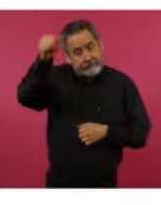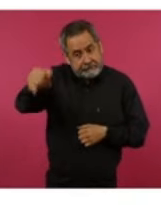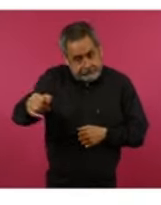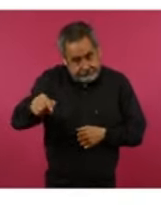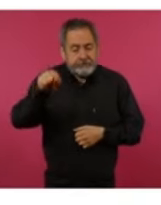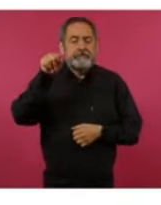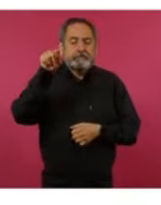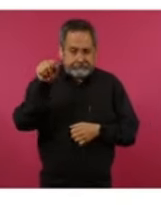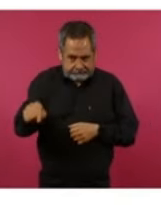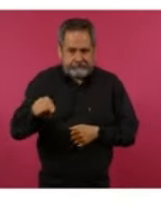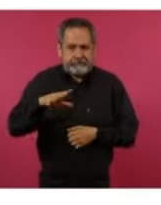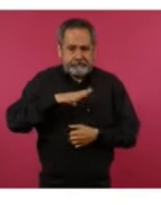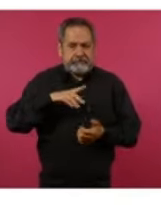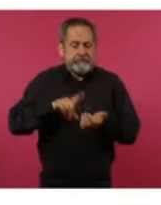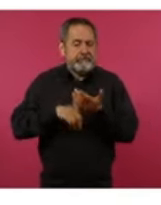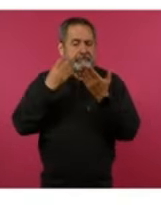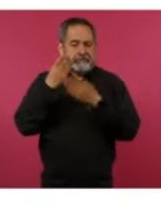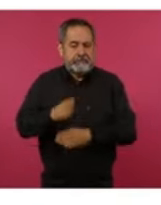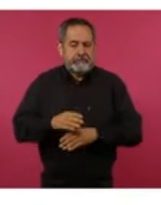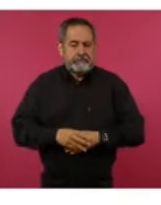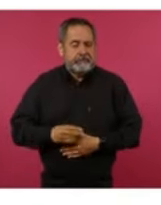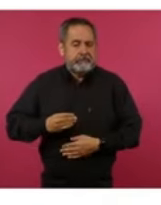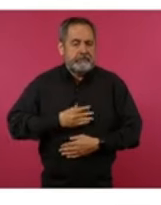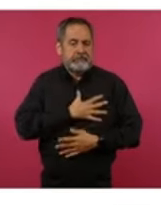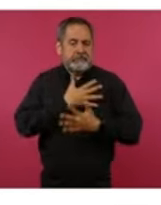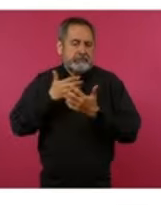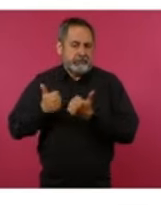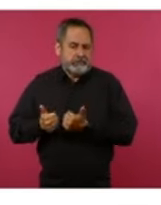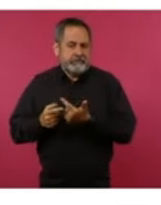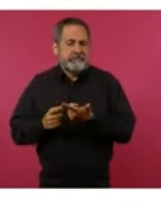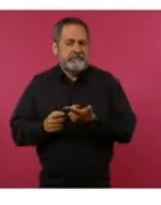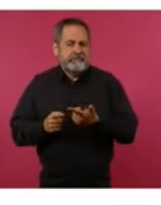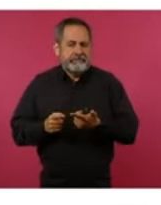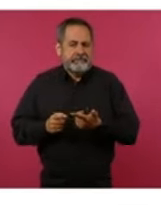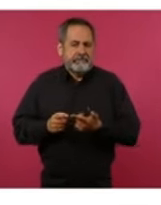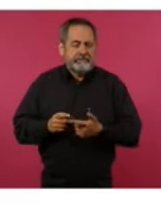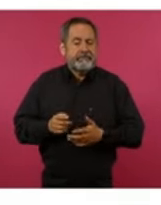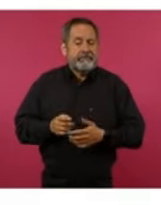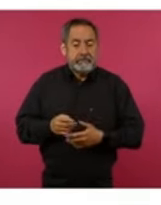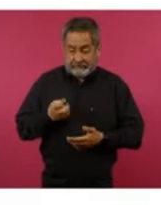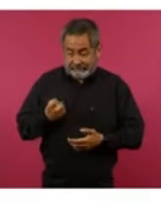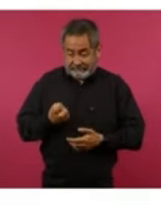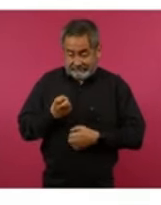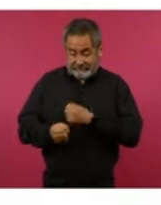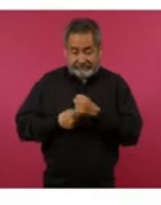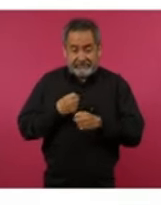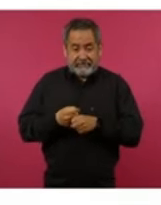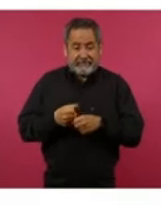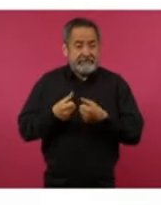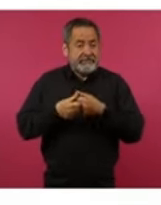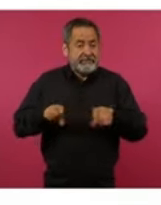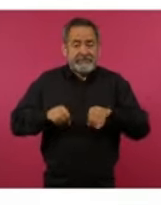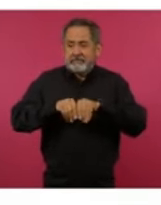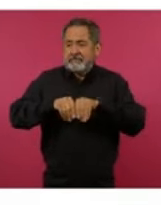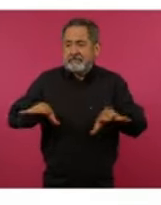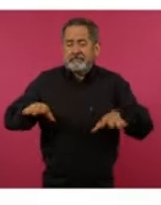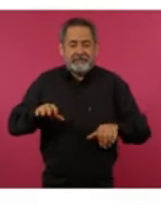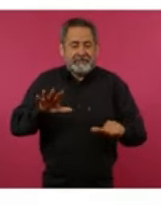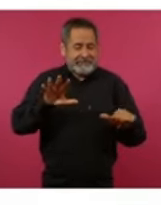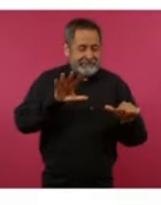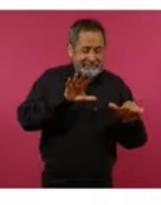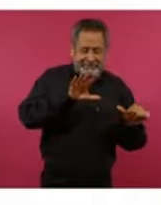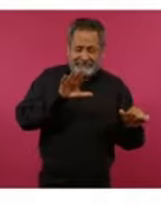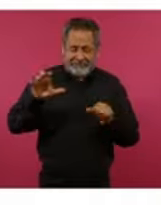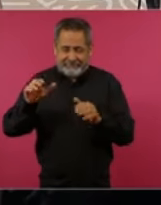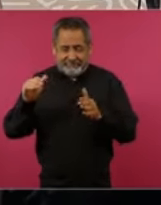y ya el Banco del Bienestar está dispersando de este año 600 mil millones